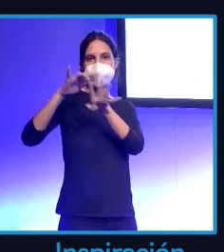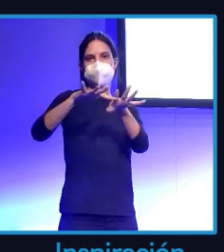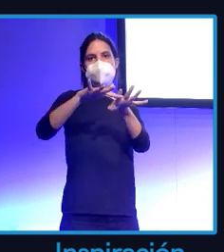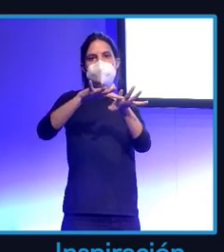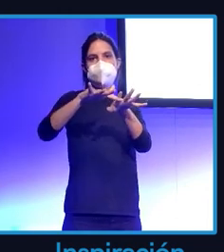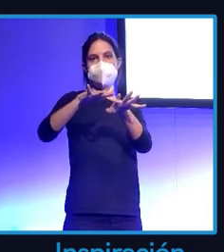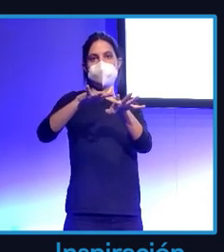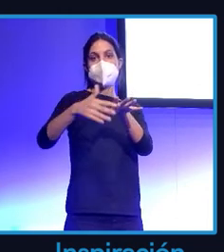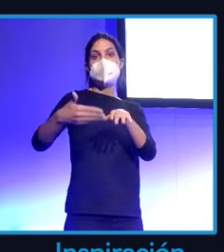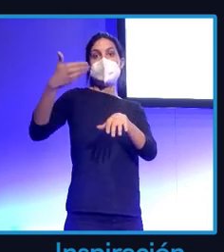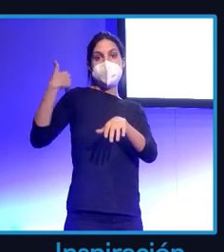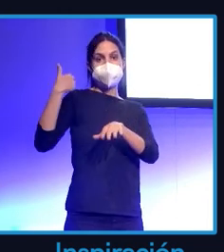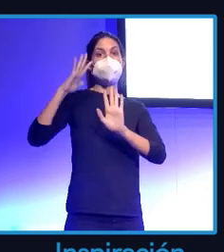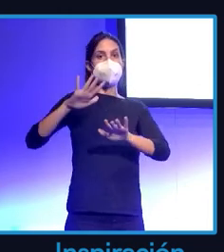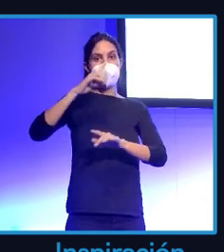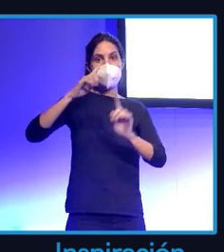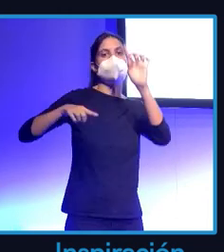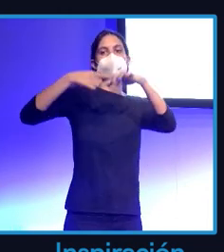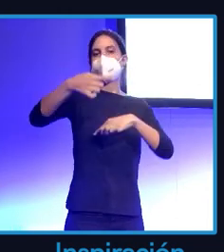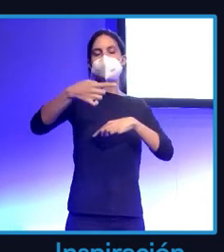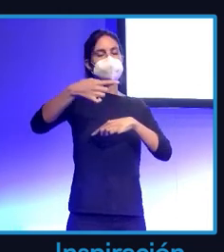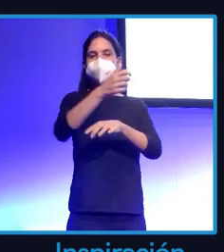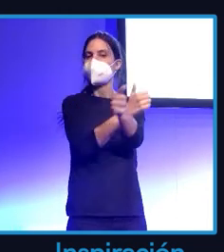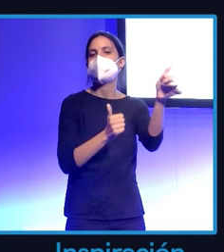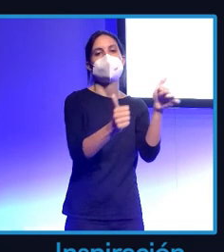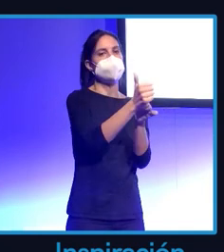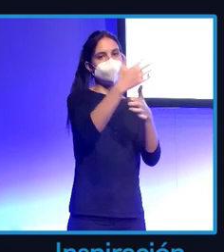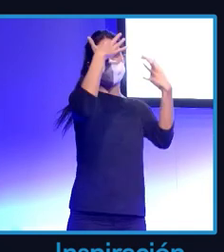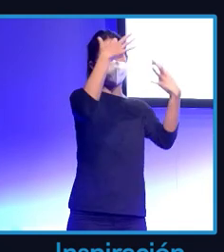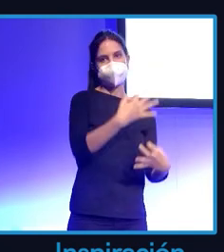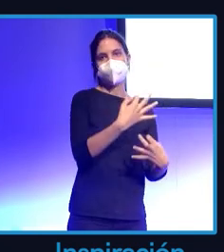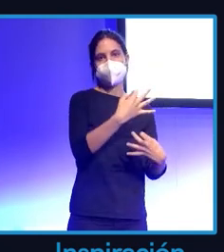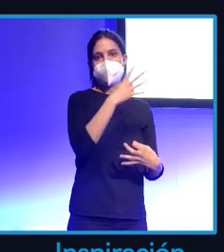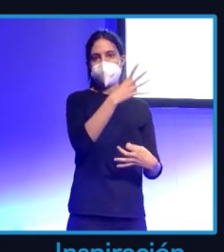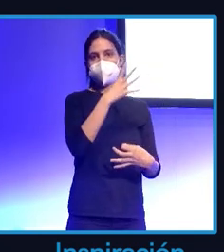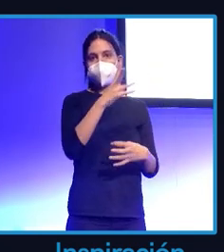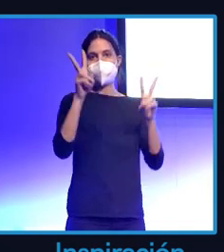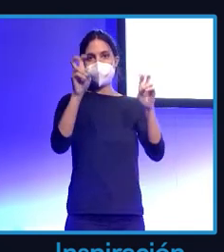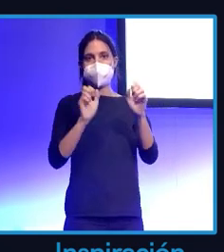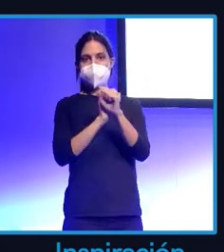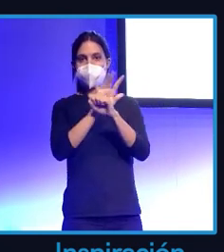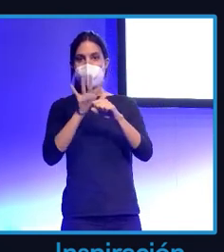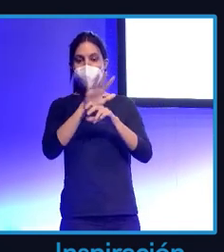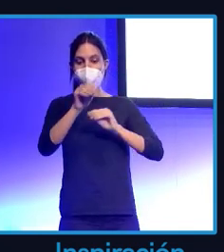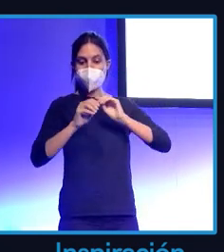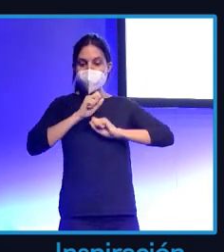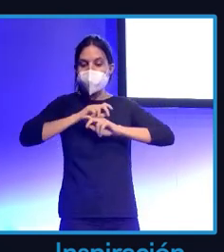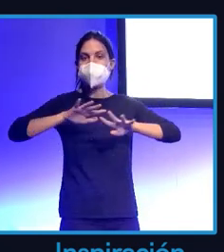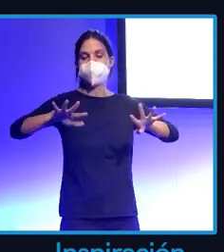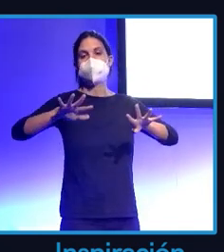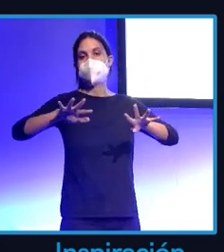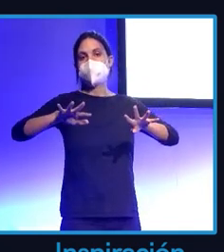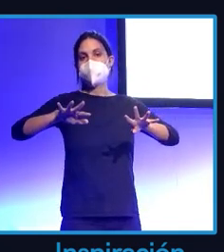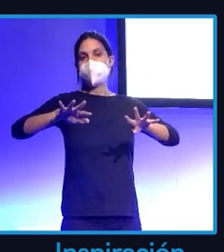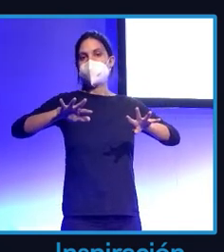Pero en 2022 va a primar la credibilidad porque ya hemos llegado a ese punto porque la pandemia hizo que esta profesión, la del influencer